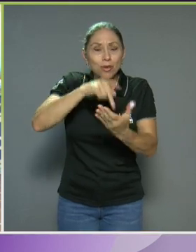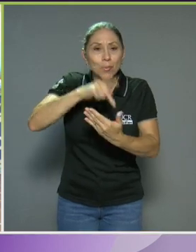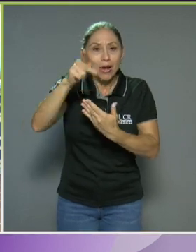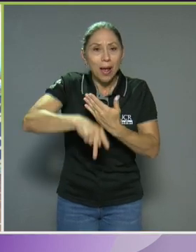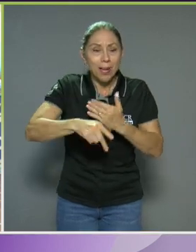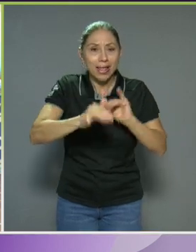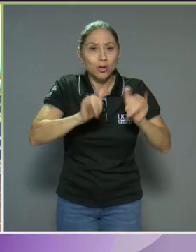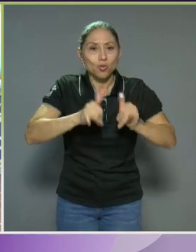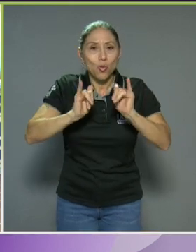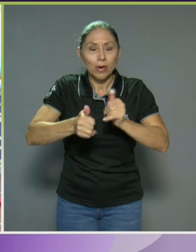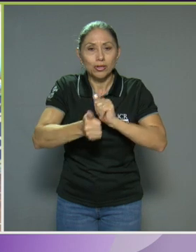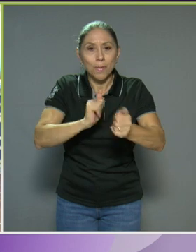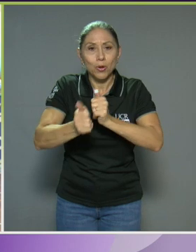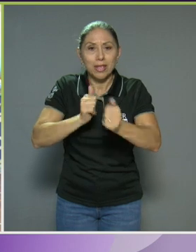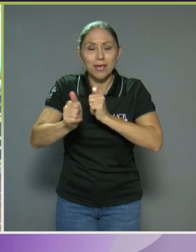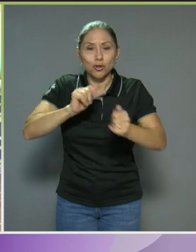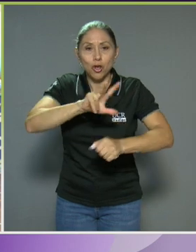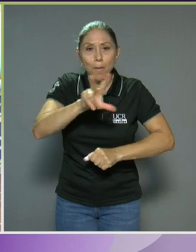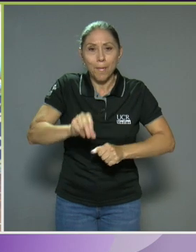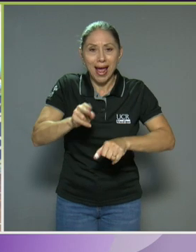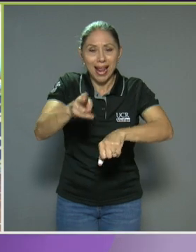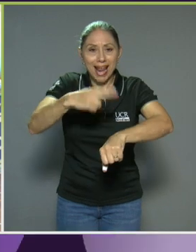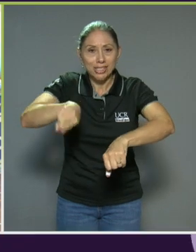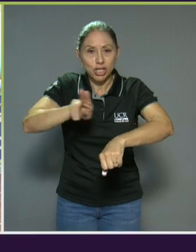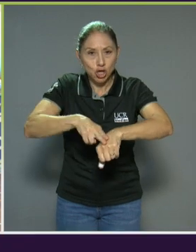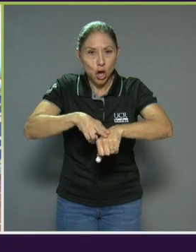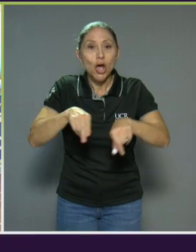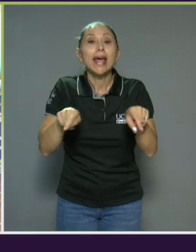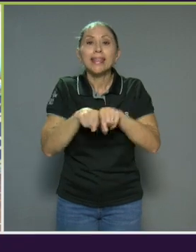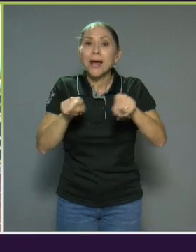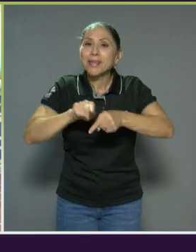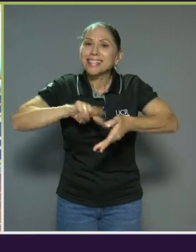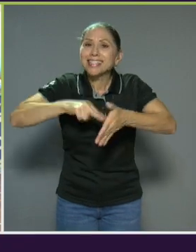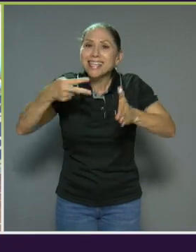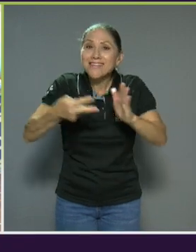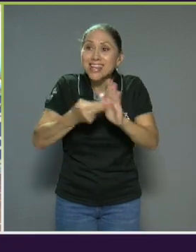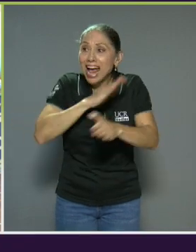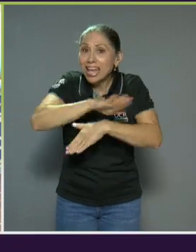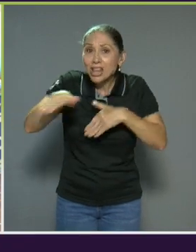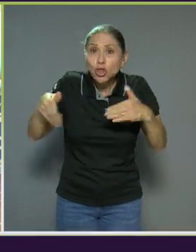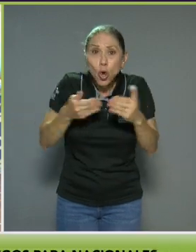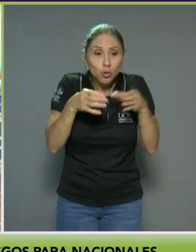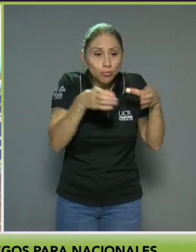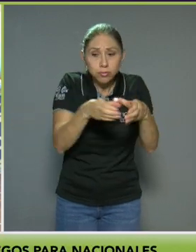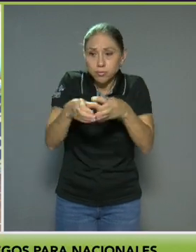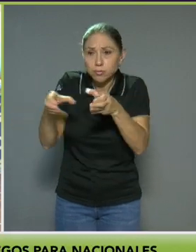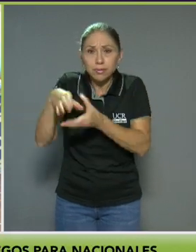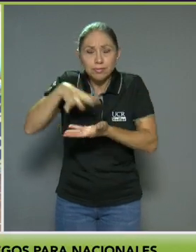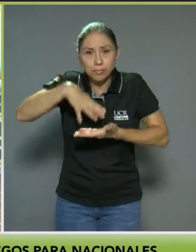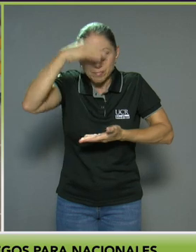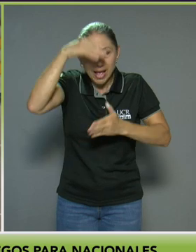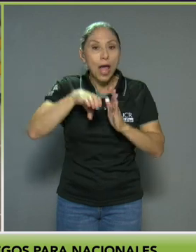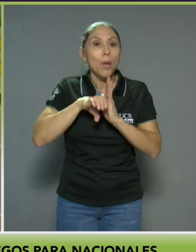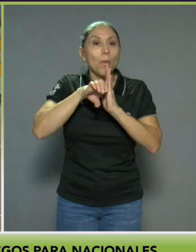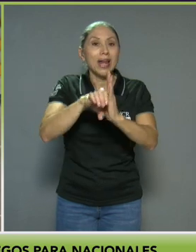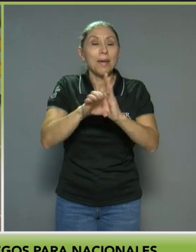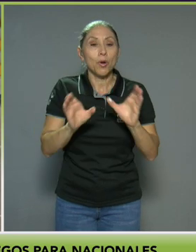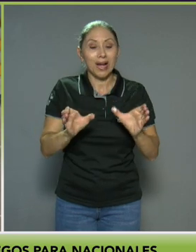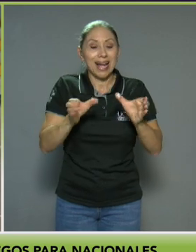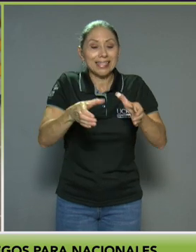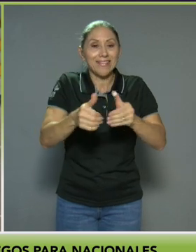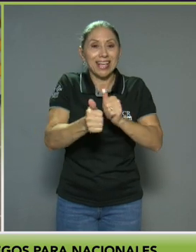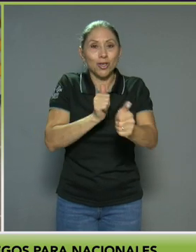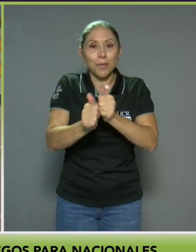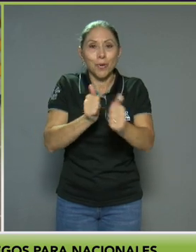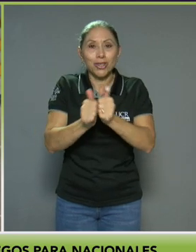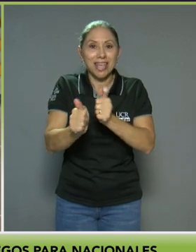Paranacionales y también eso implica aprendizajes para todos los sectores. Por ejemplo, la clasificación deportiva, que